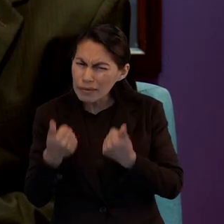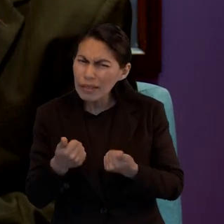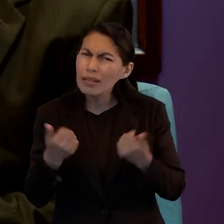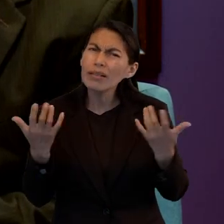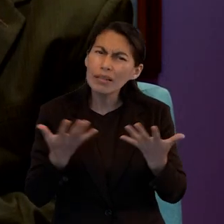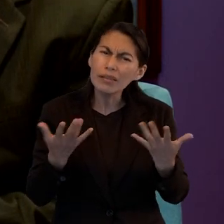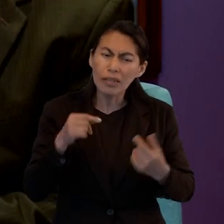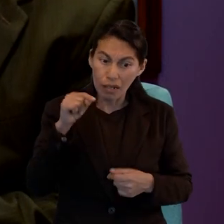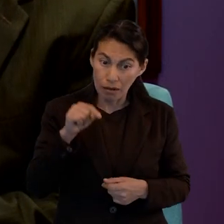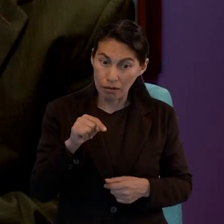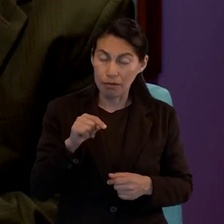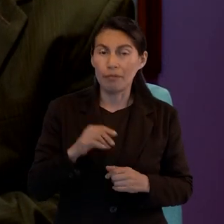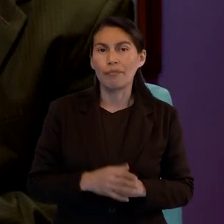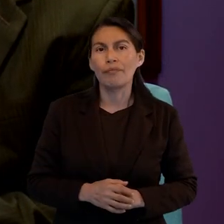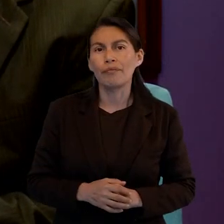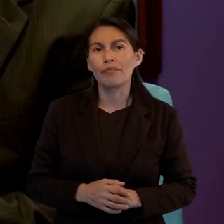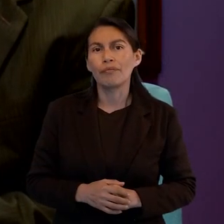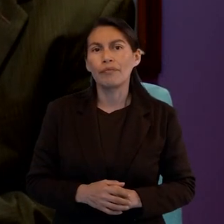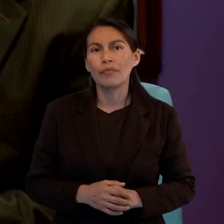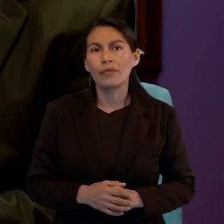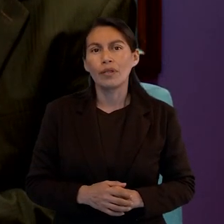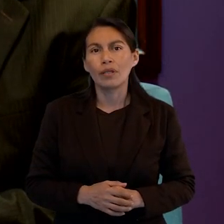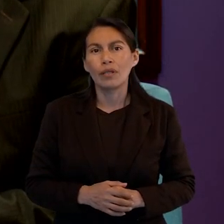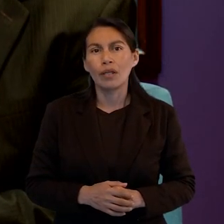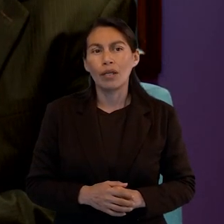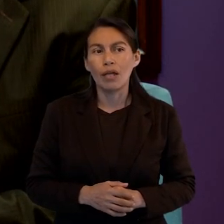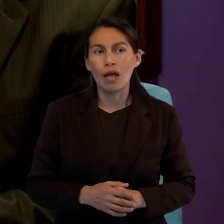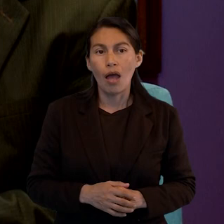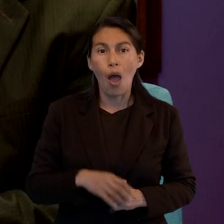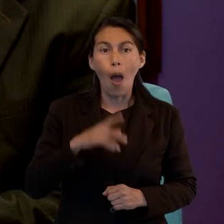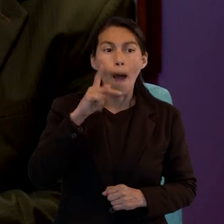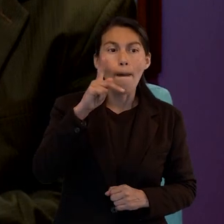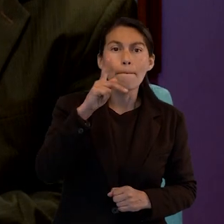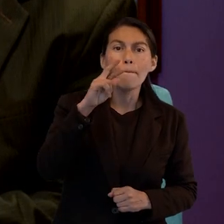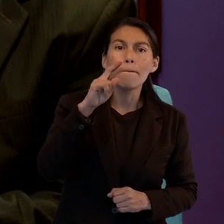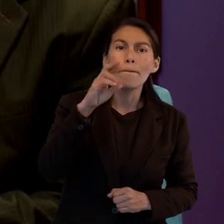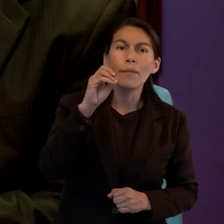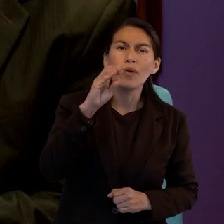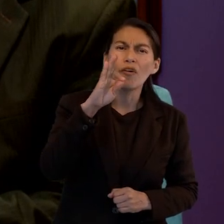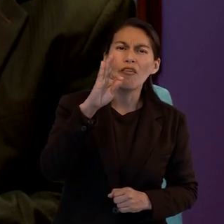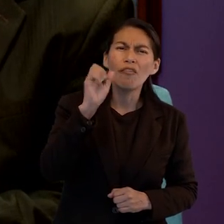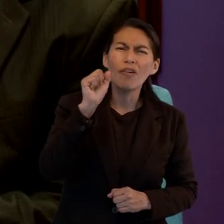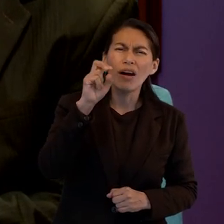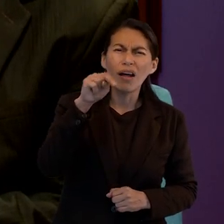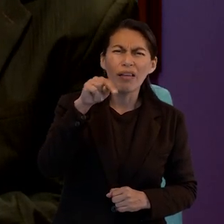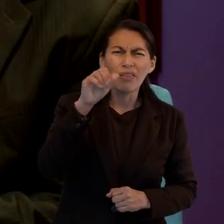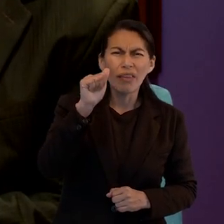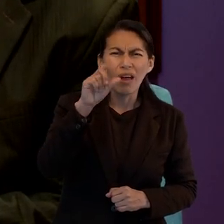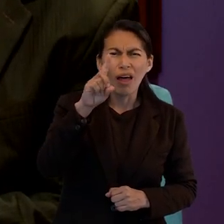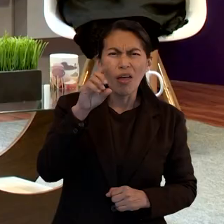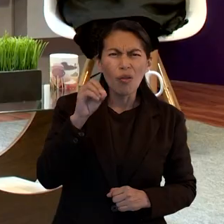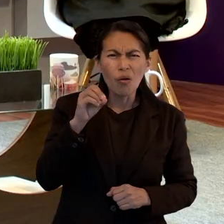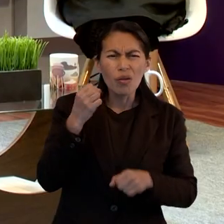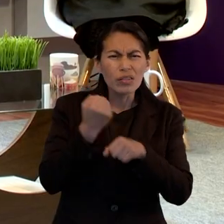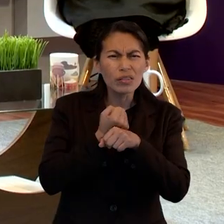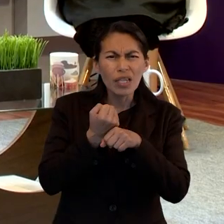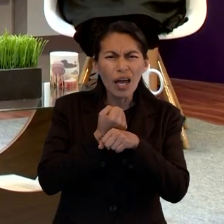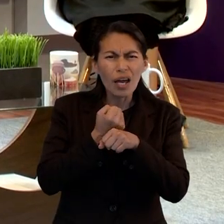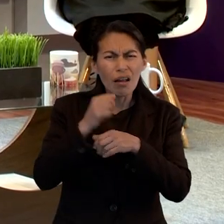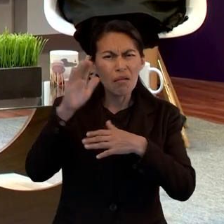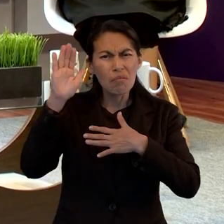aplicar aquí. Y es la expresión, ha profanado la sangre del pacto. Recordemos que en el